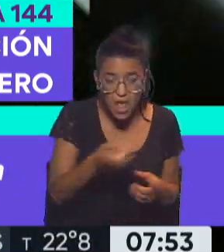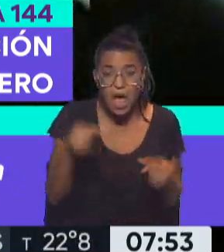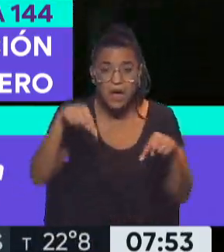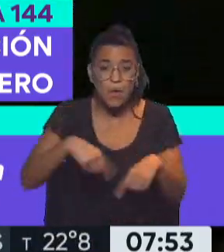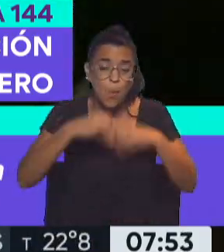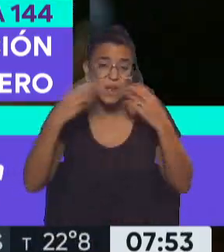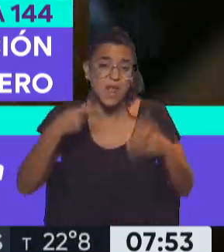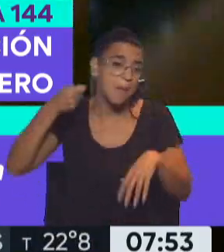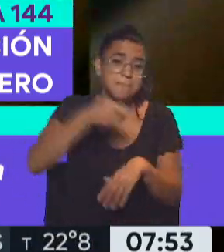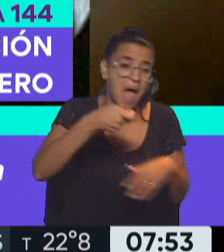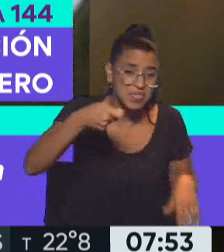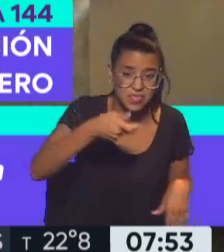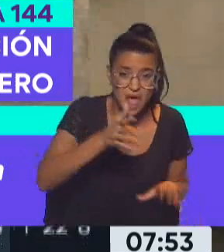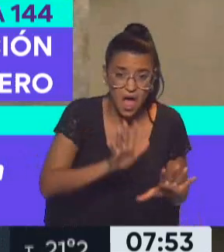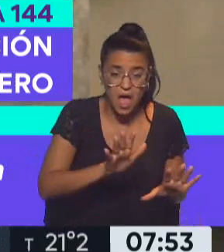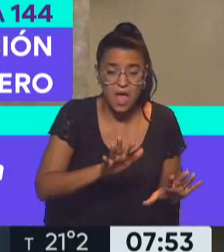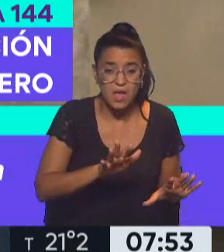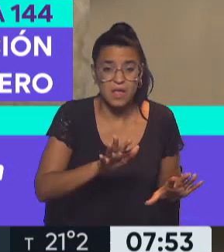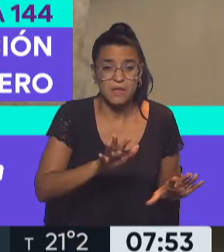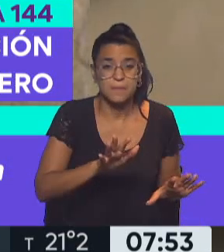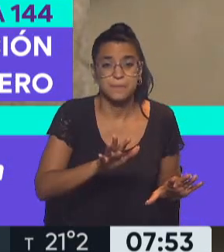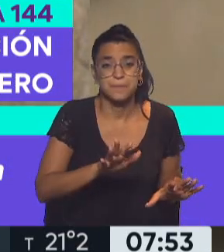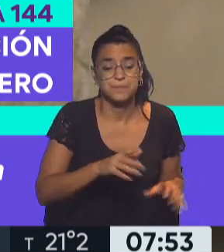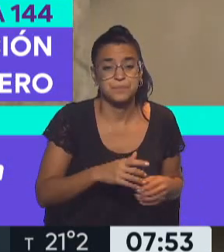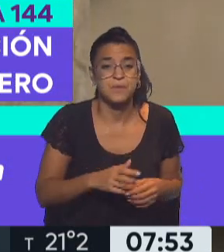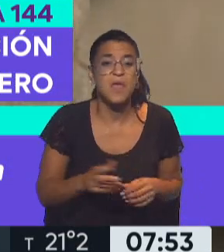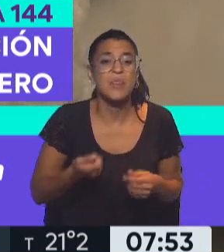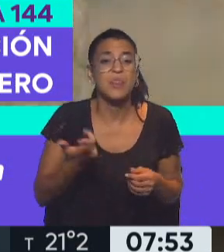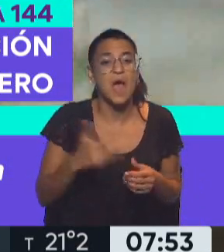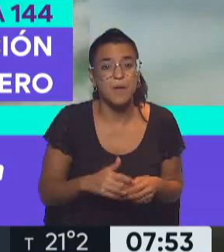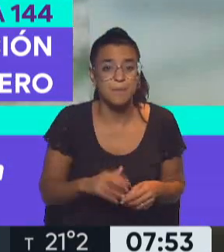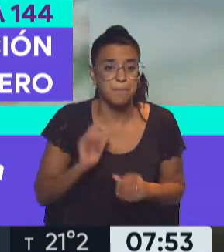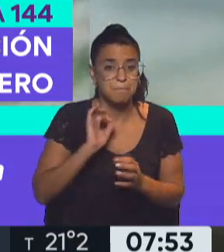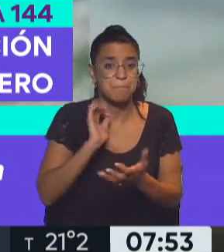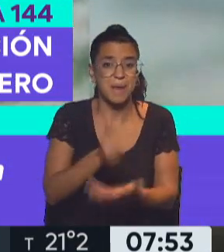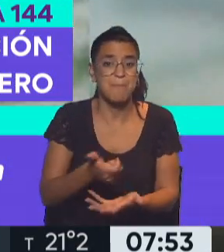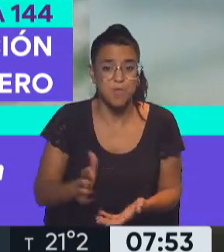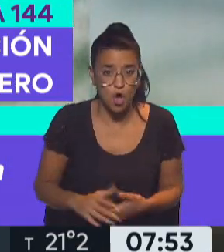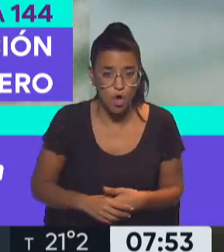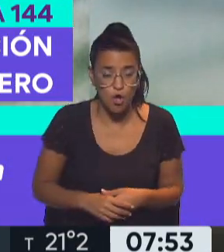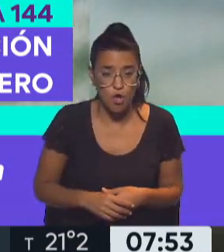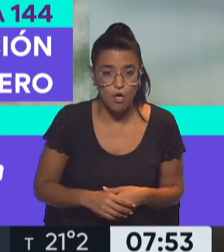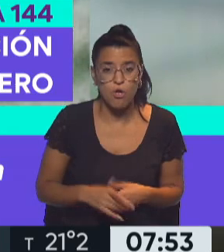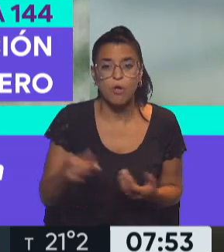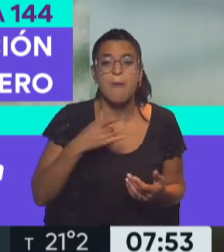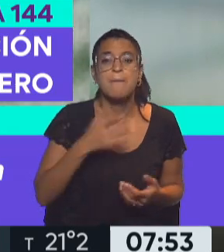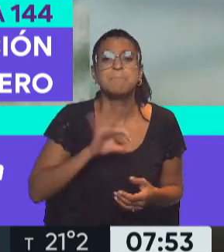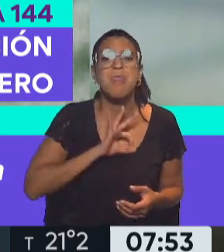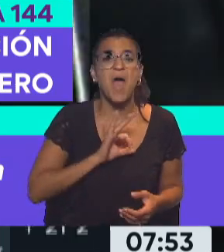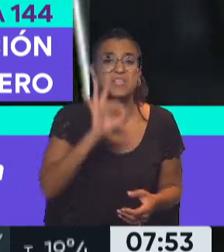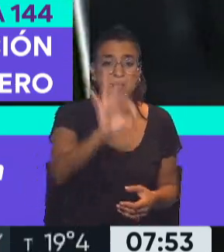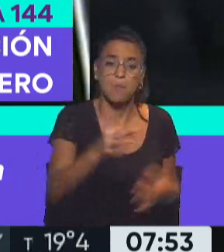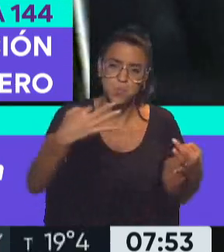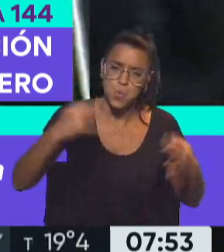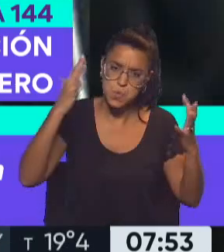cualquiera viene, mata, y le dan un premio, le dan una medalla por haberlo